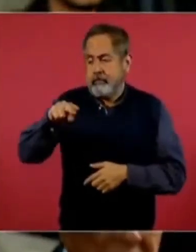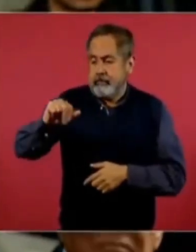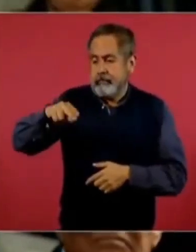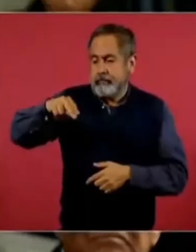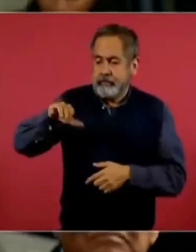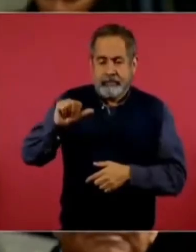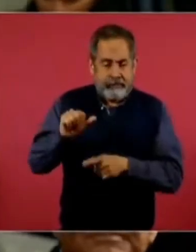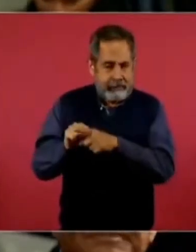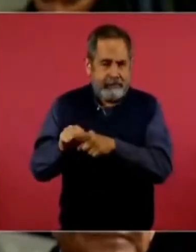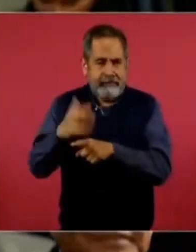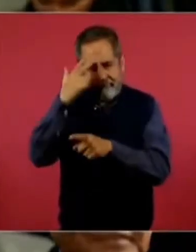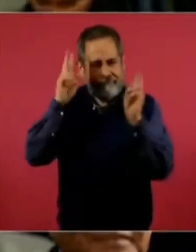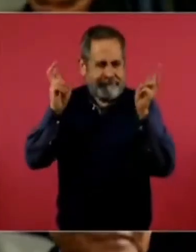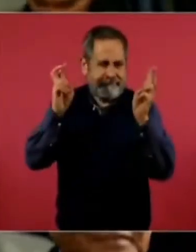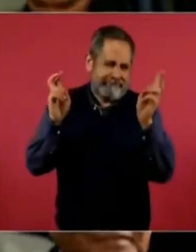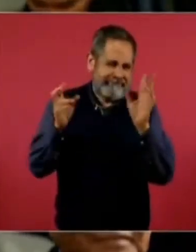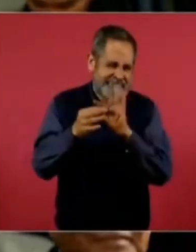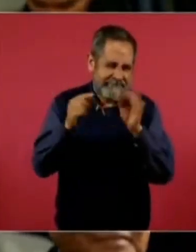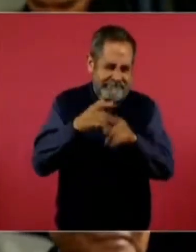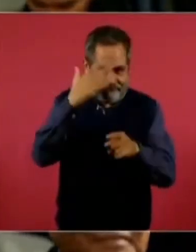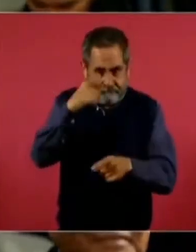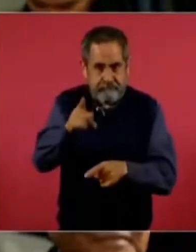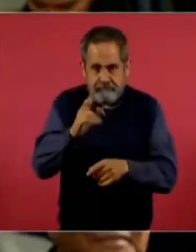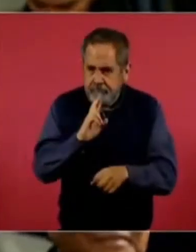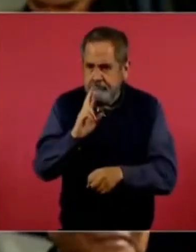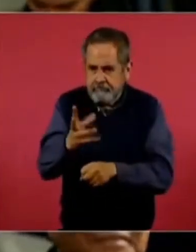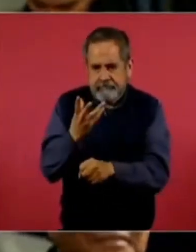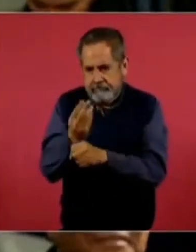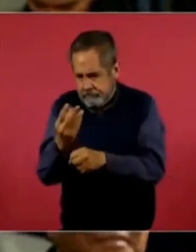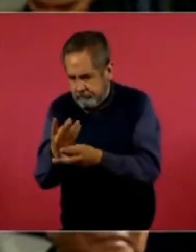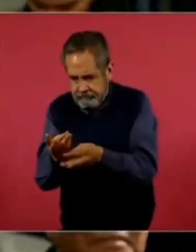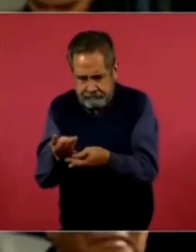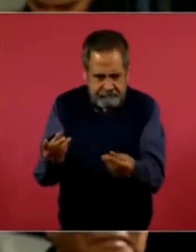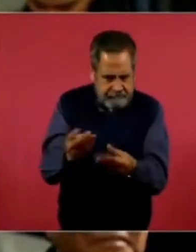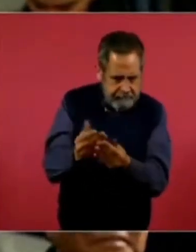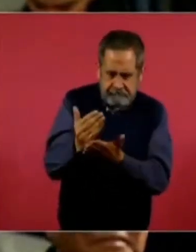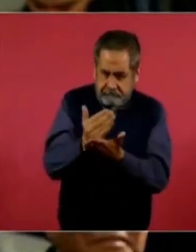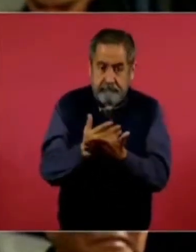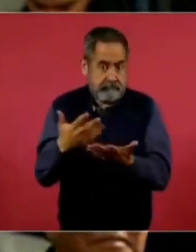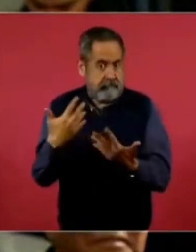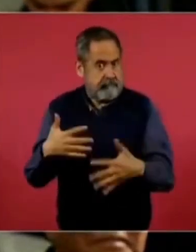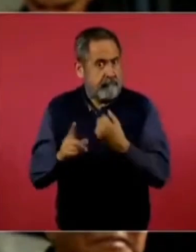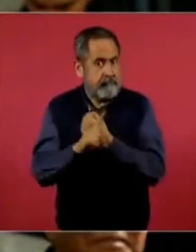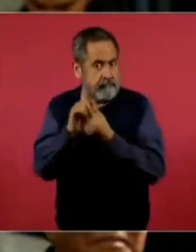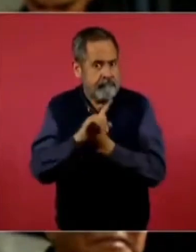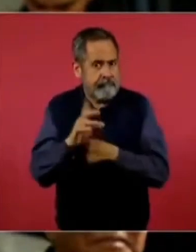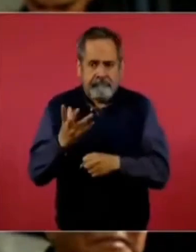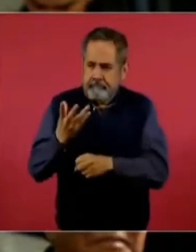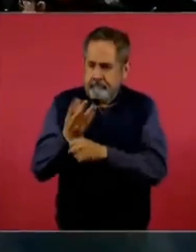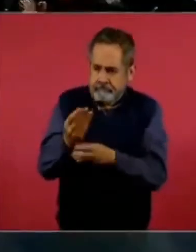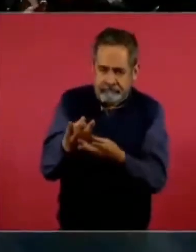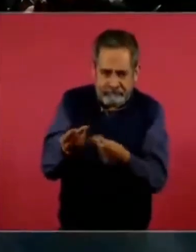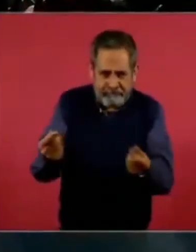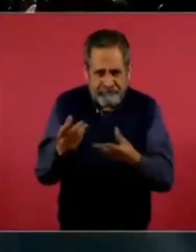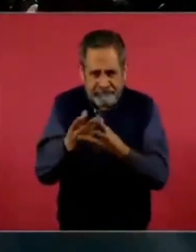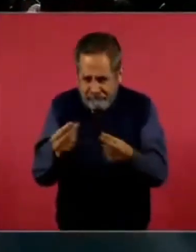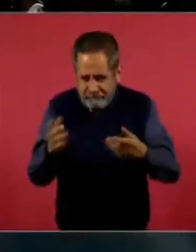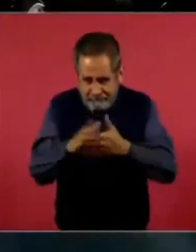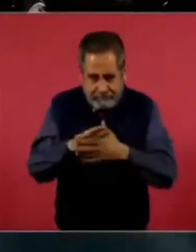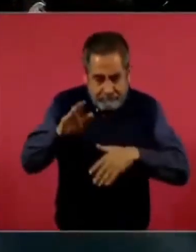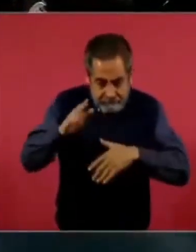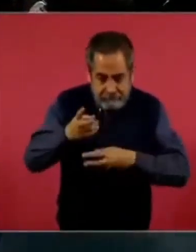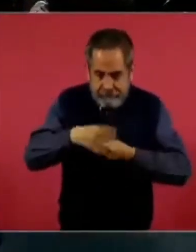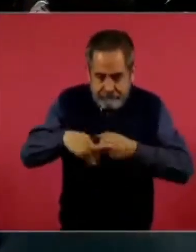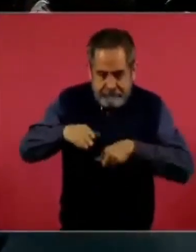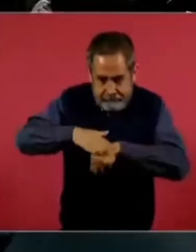que ha sido muy sensible, usted ha resuelto en gran medida los problemas enormes, haga de cuenta que es como una cebolla cananea, que